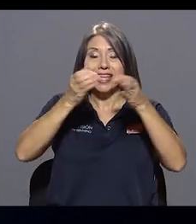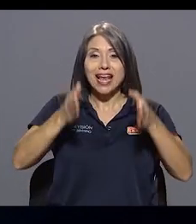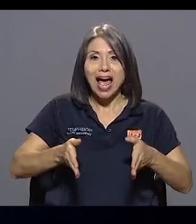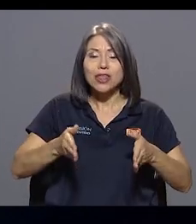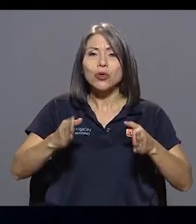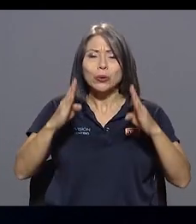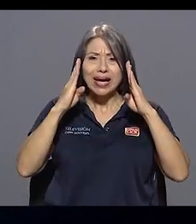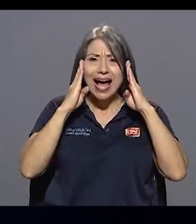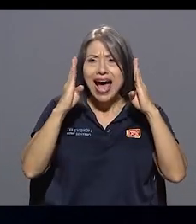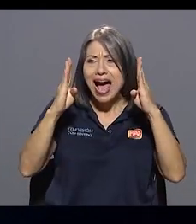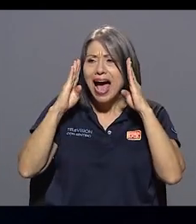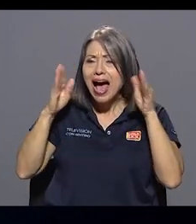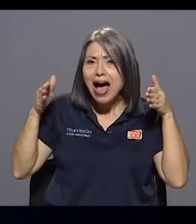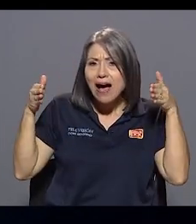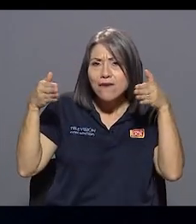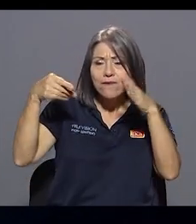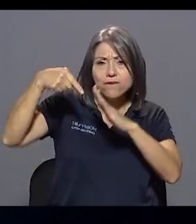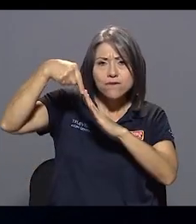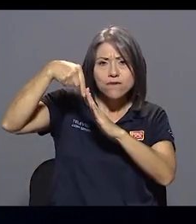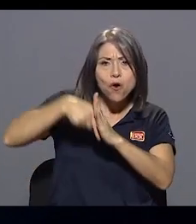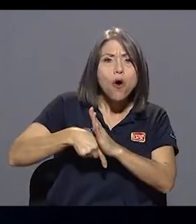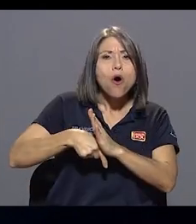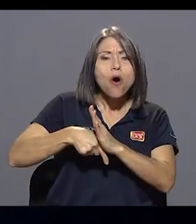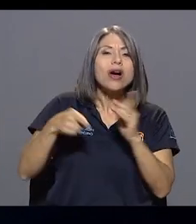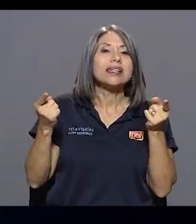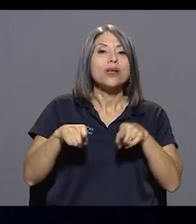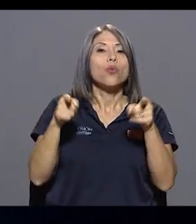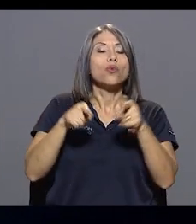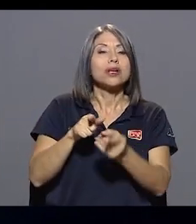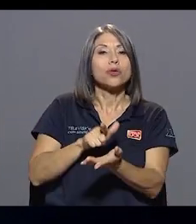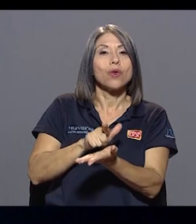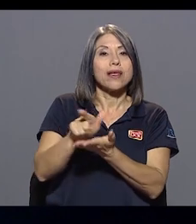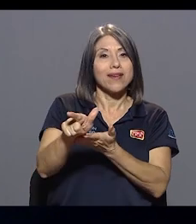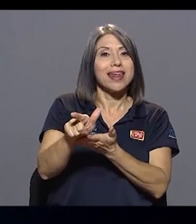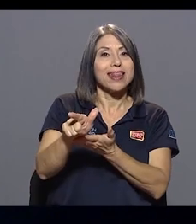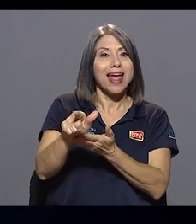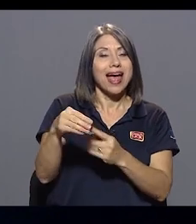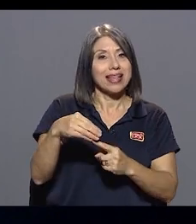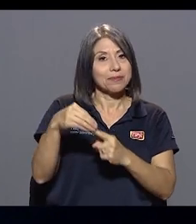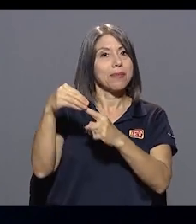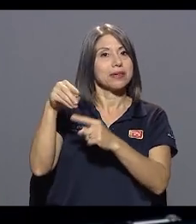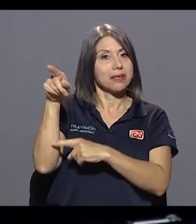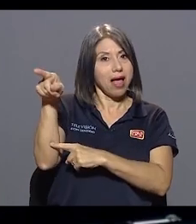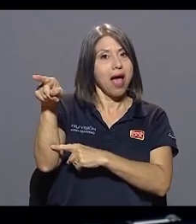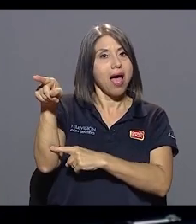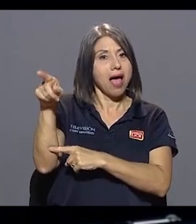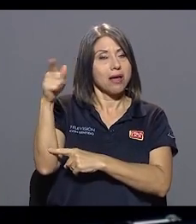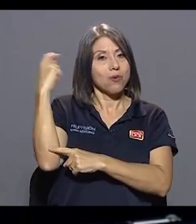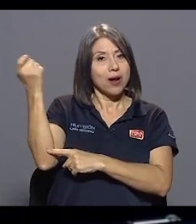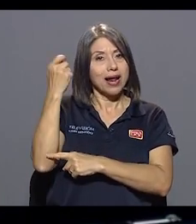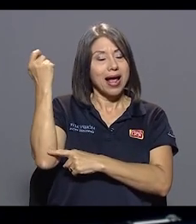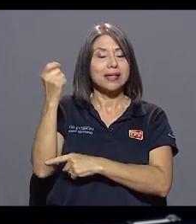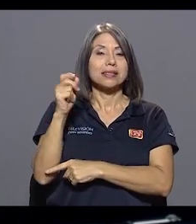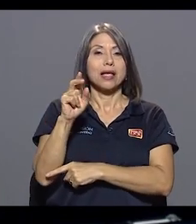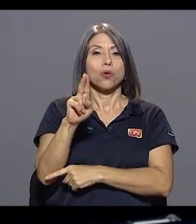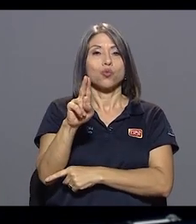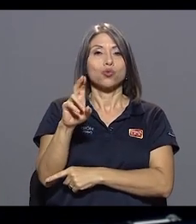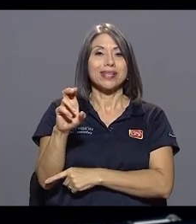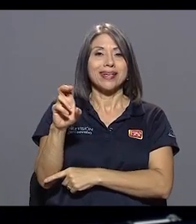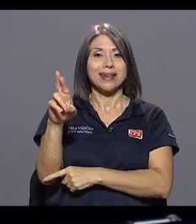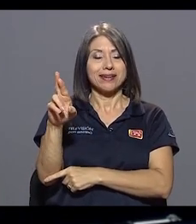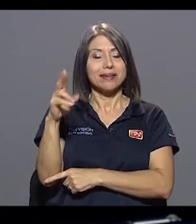abordaje mucho más profundo de lo que está ocurriendo en Liberia, en particular en la sede de Guanacaste, porque